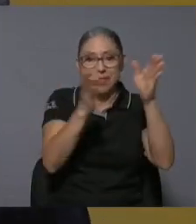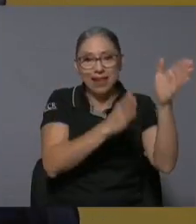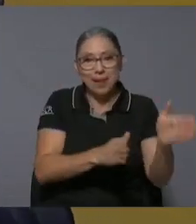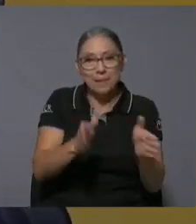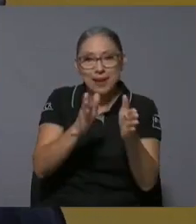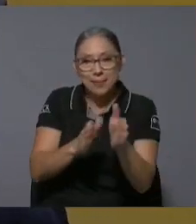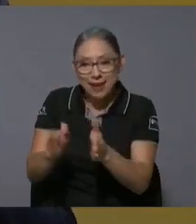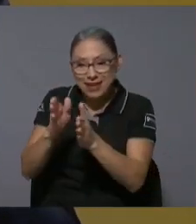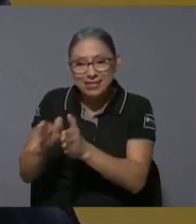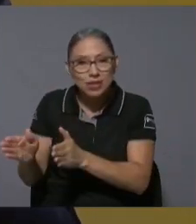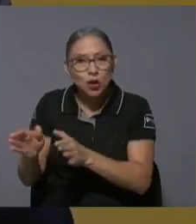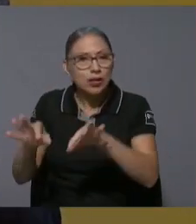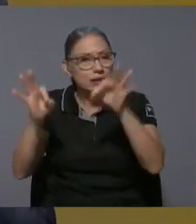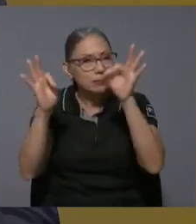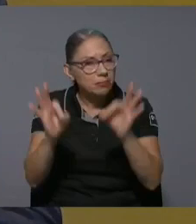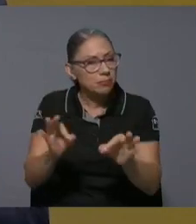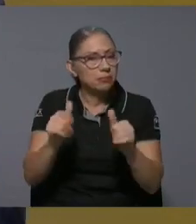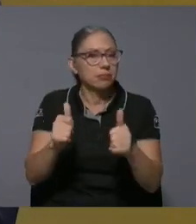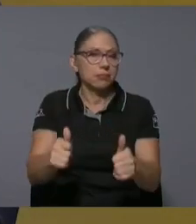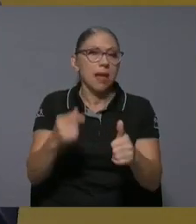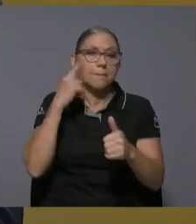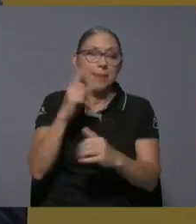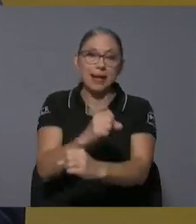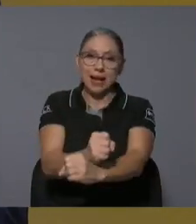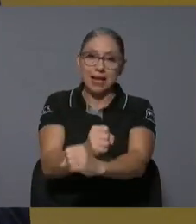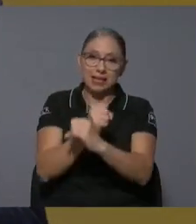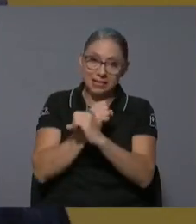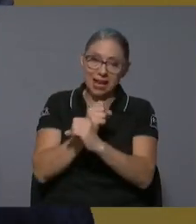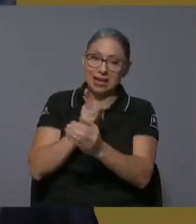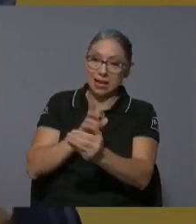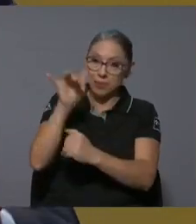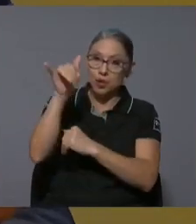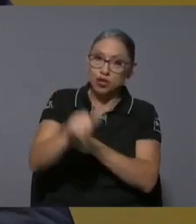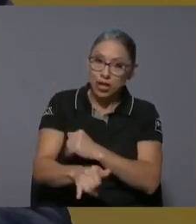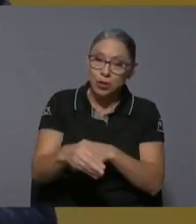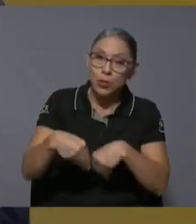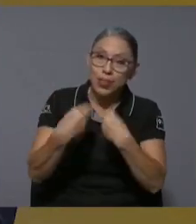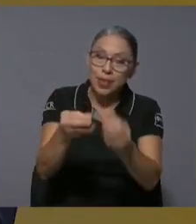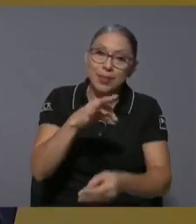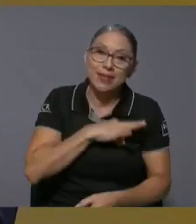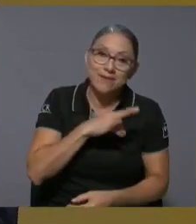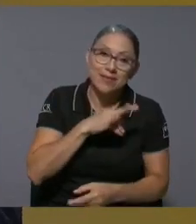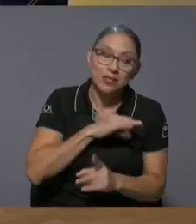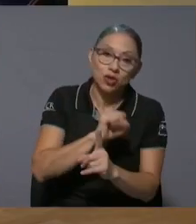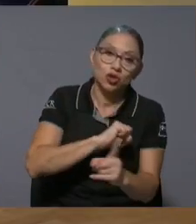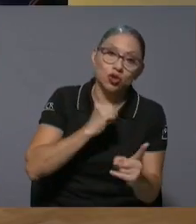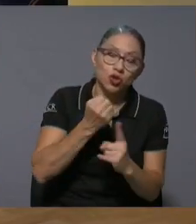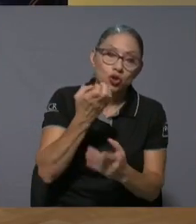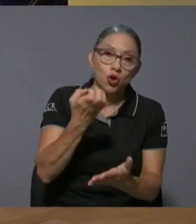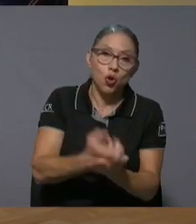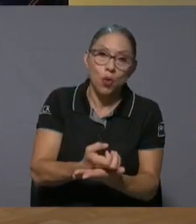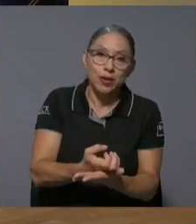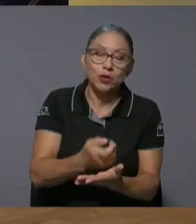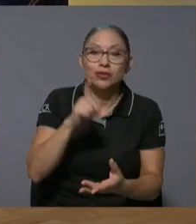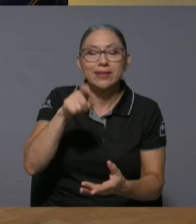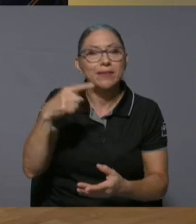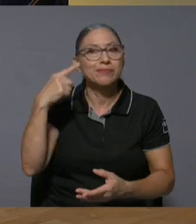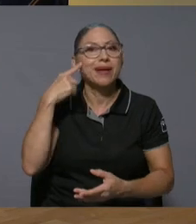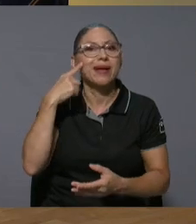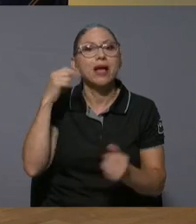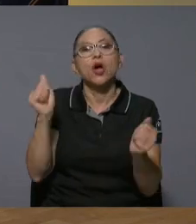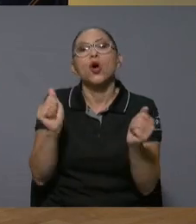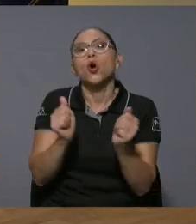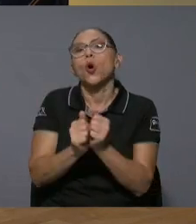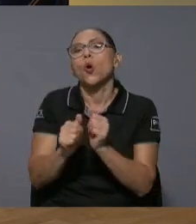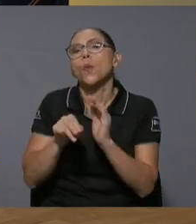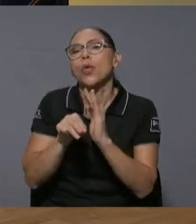proyecto brinde esos beneficios socioeconómicos que nos hizo tomar la decisión de ejecutarlo es bajo qué modelo cómo